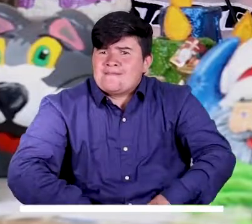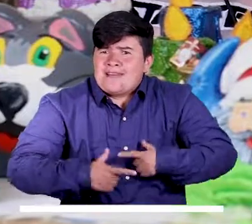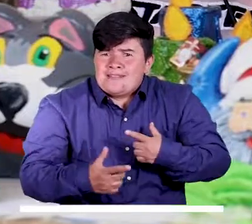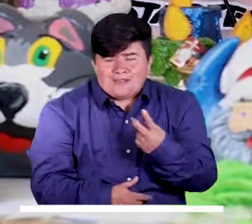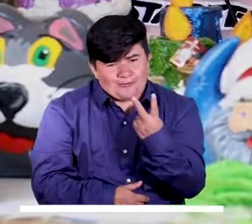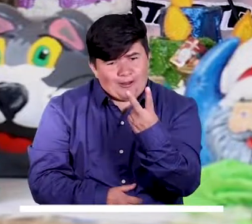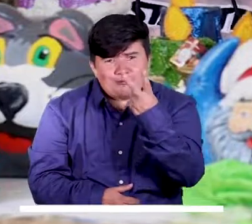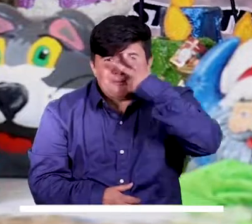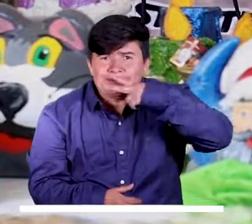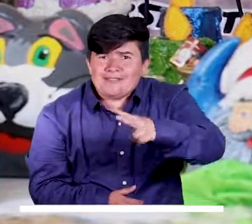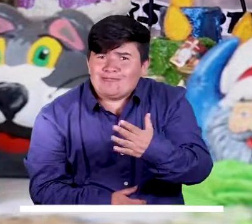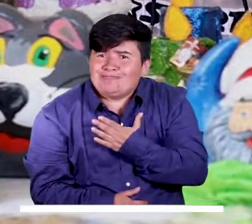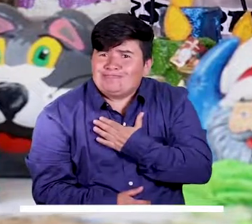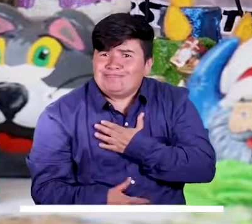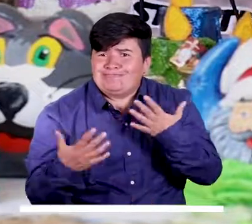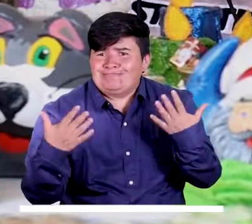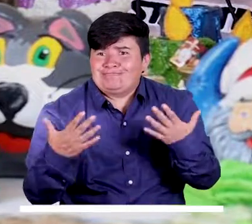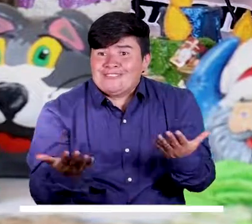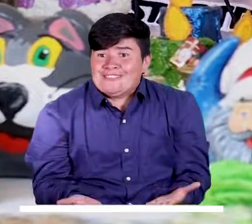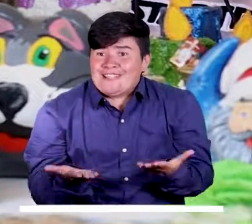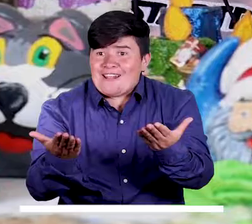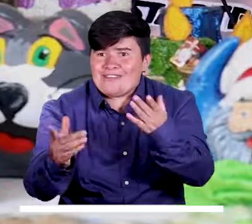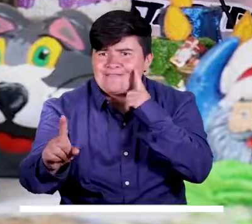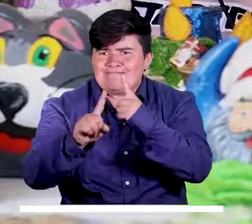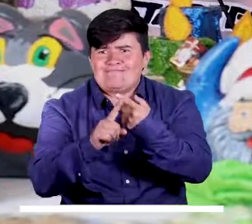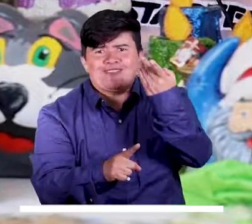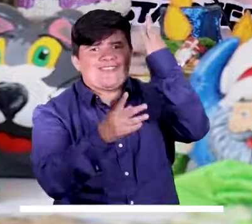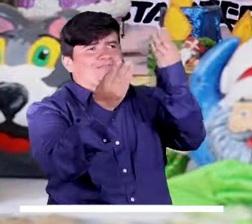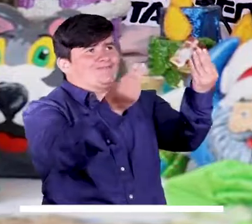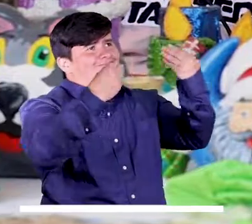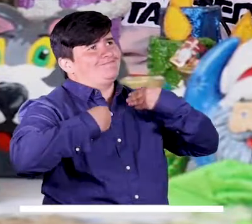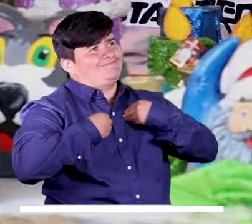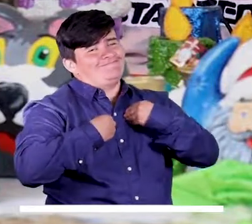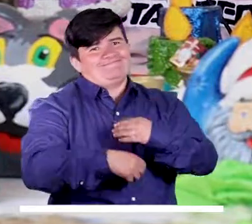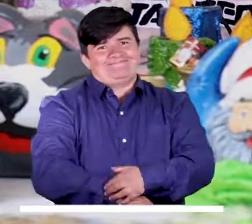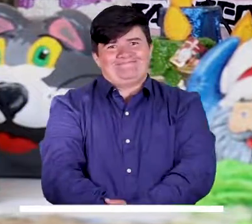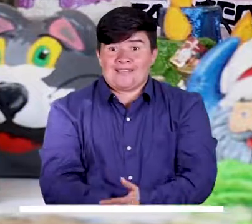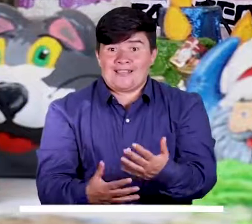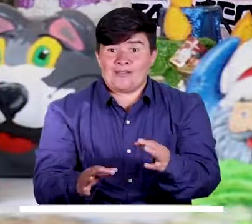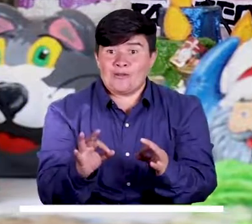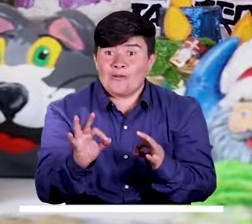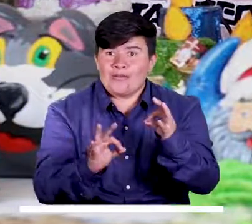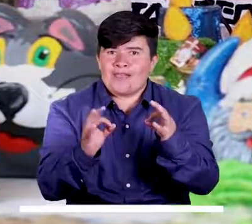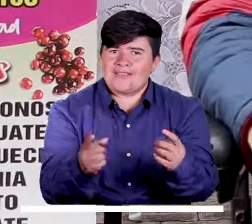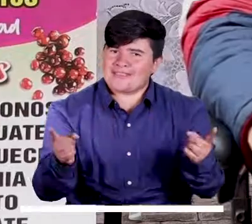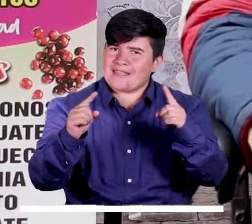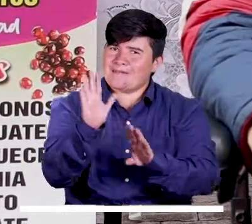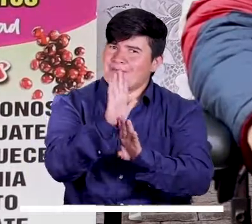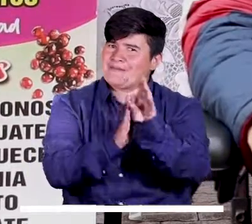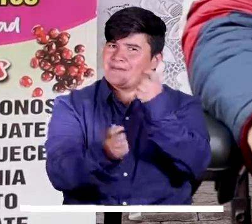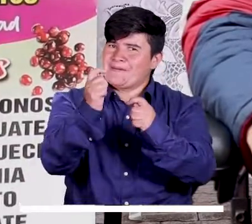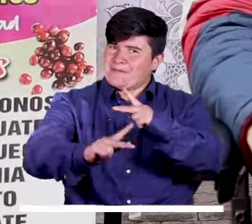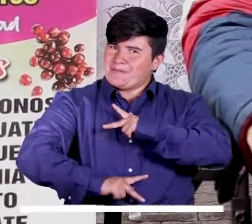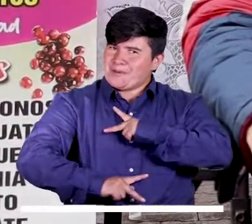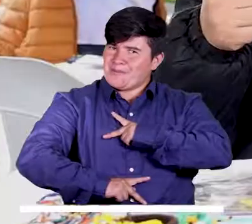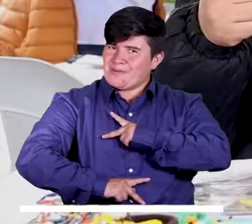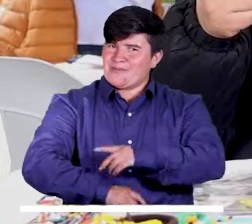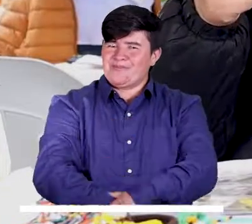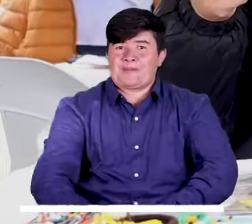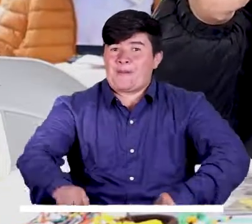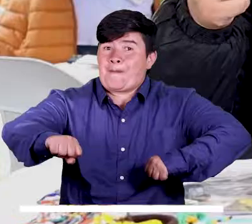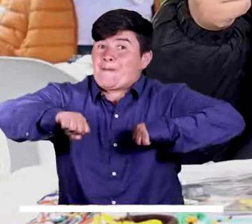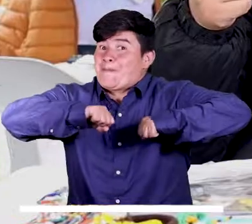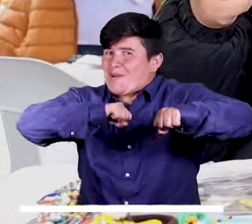Lo que yo amo en mi vida son mis dos hijos. Fue lo más lindo que mi Dios me dio. Cuidando también se emprende.